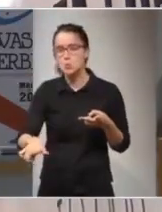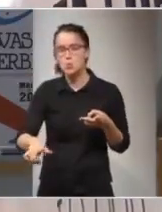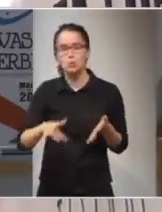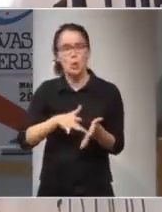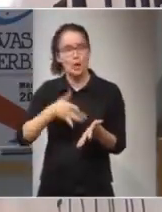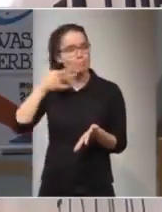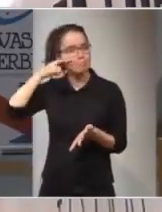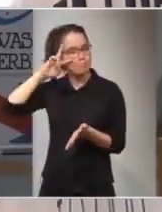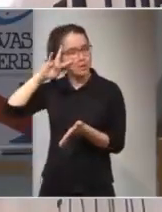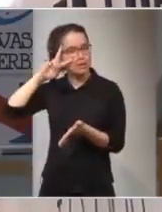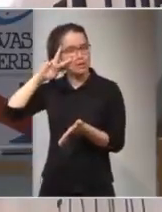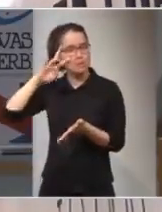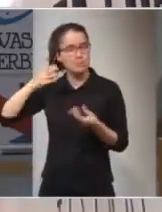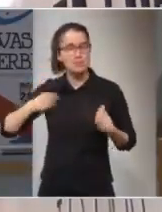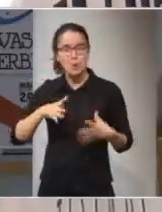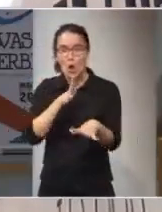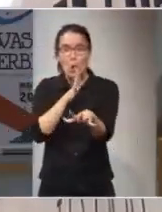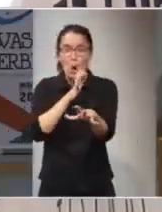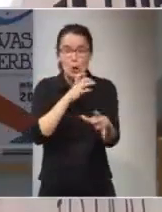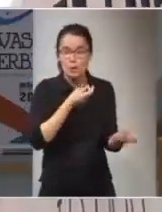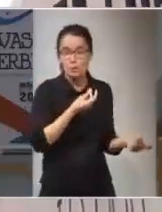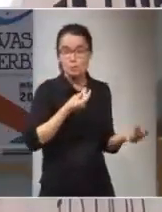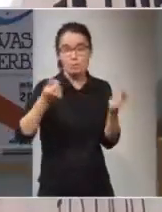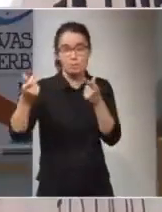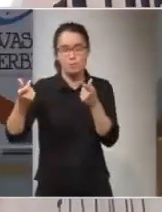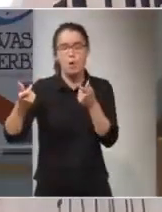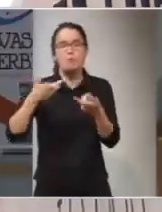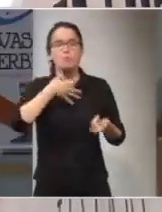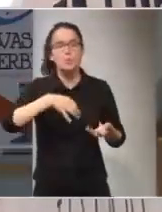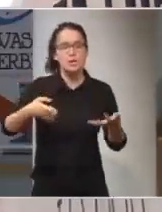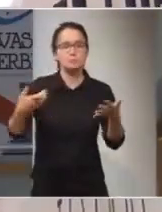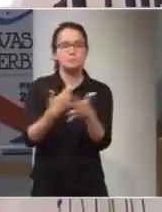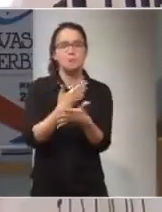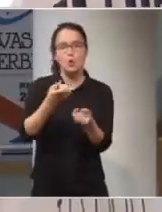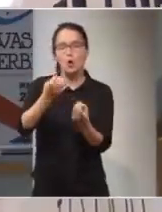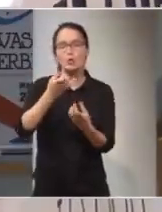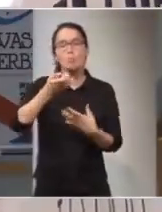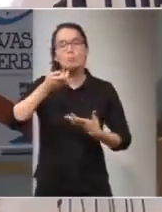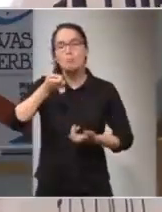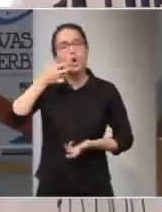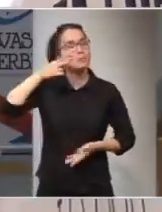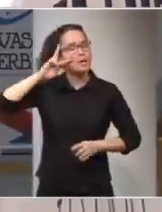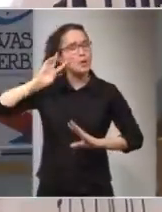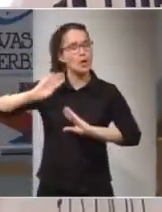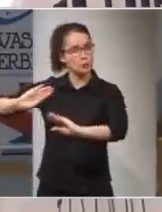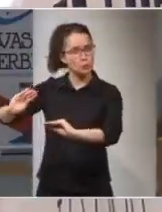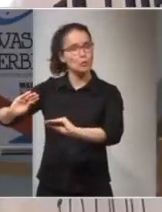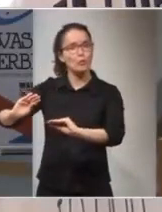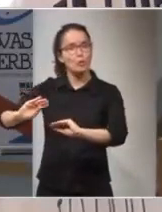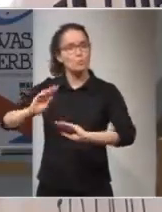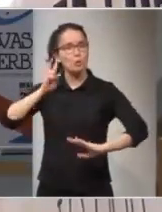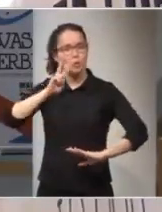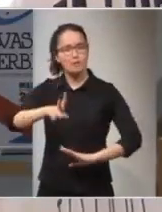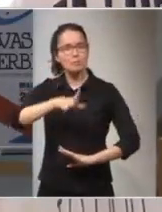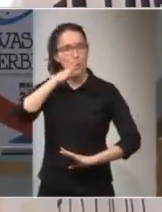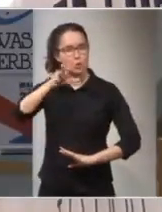experimentado el horror de la migración, puedes contarnos un poco de tu experiencia y cómo ves las